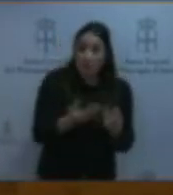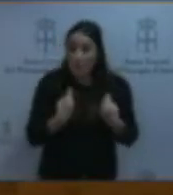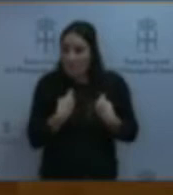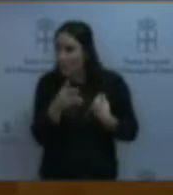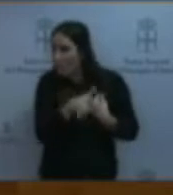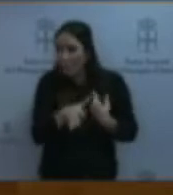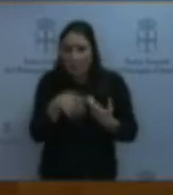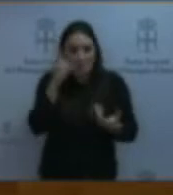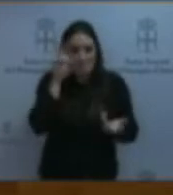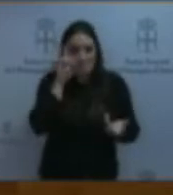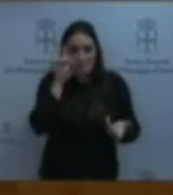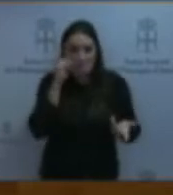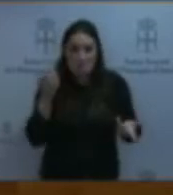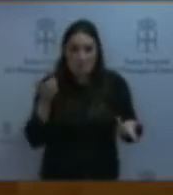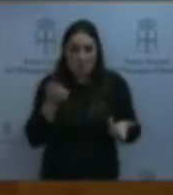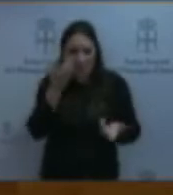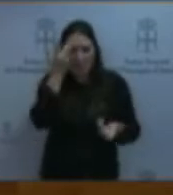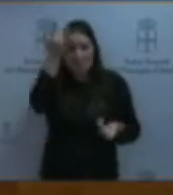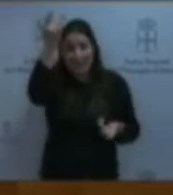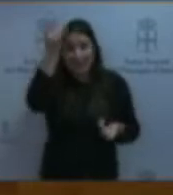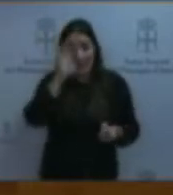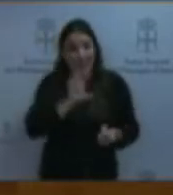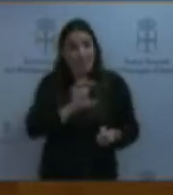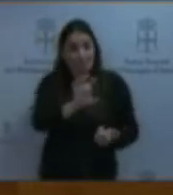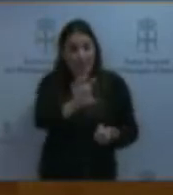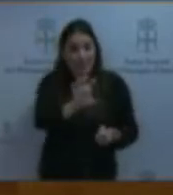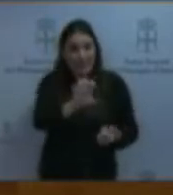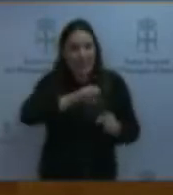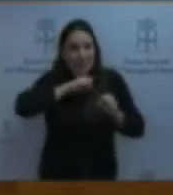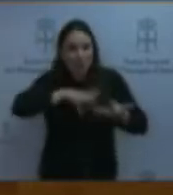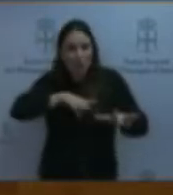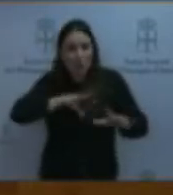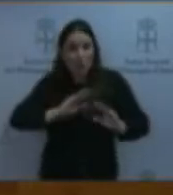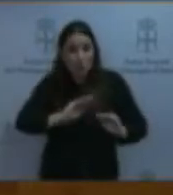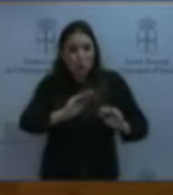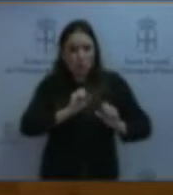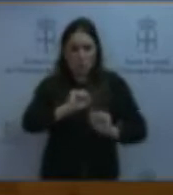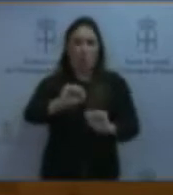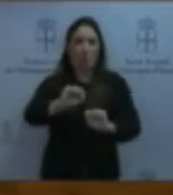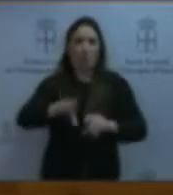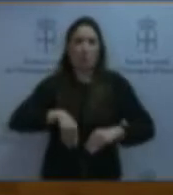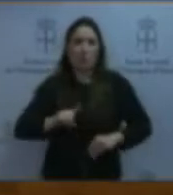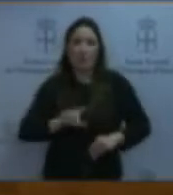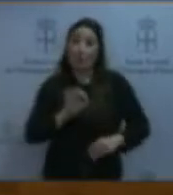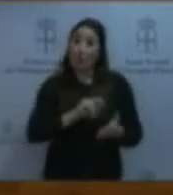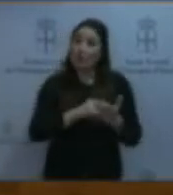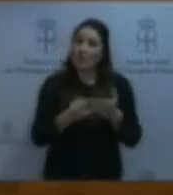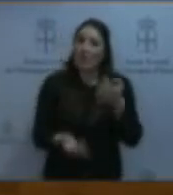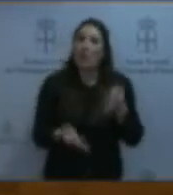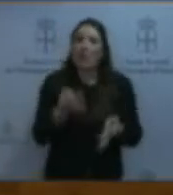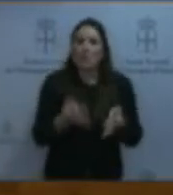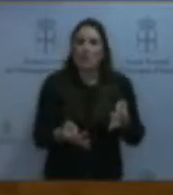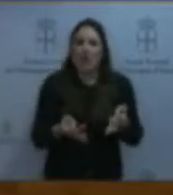vivos? ¿Se imaginan un país que niegue su propia historia y un sistema judicial que niegue la posibilidad